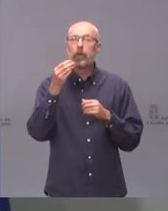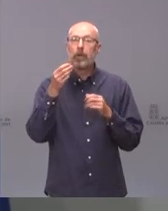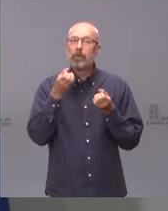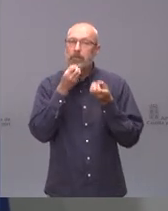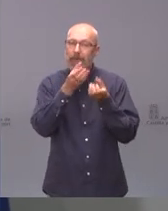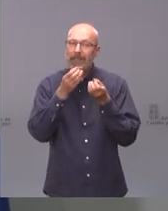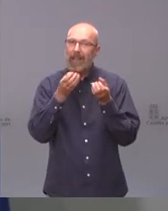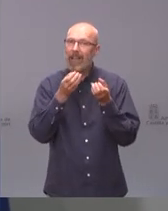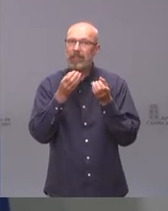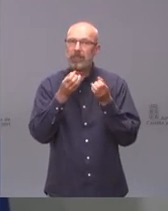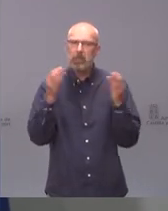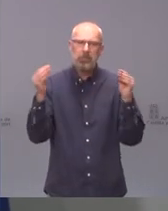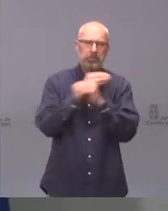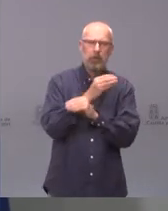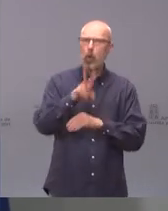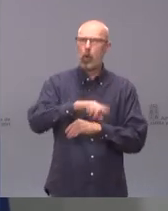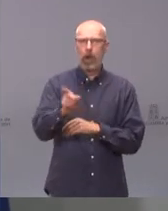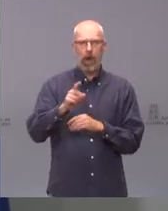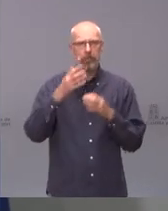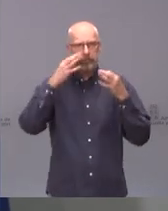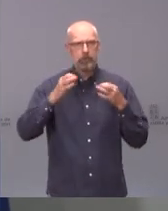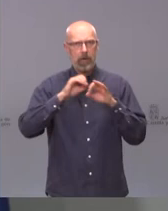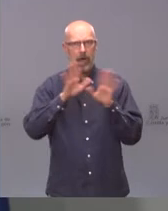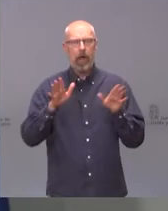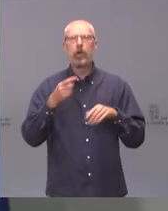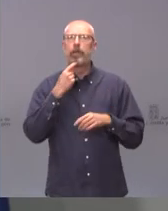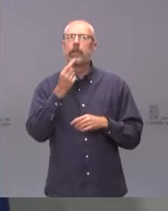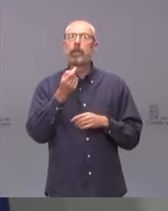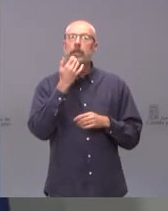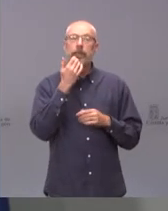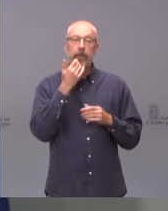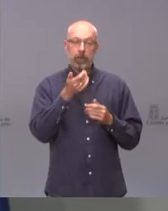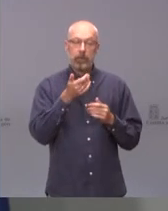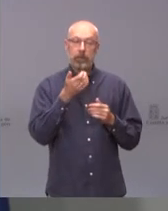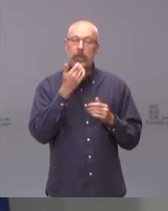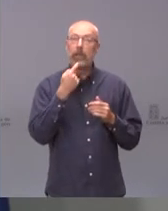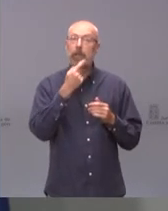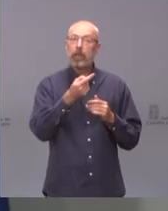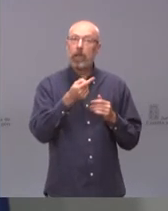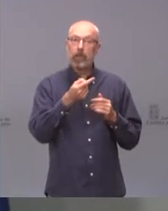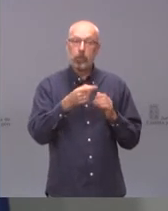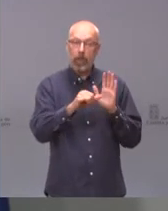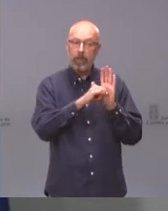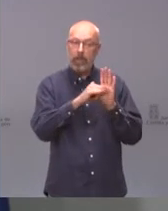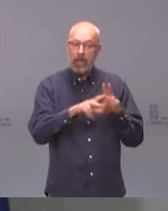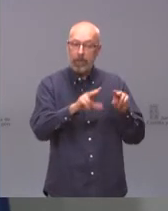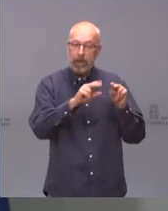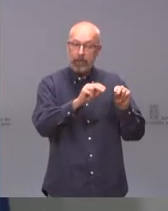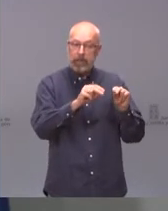contrario. Es decir, cuando a señor le dices que estás cerca de la orilla, le estás diciendo que tienes que seguir nadando, no le estás diciendo